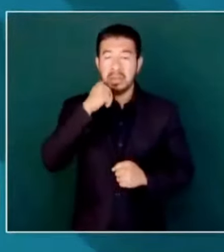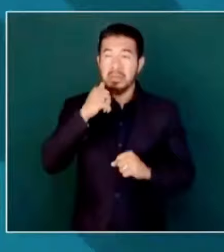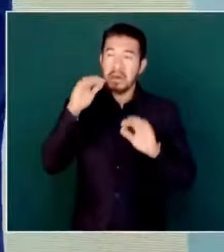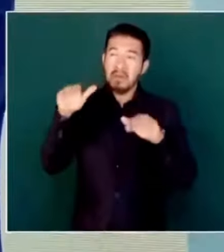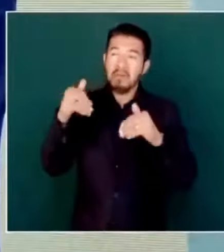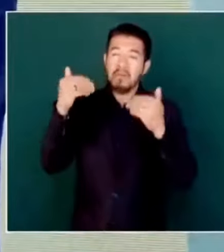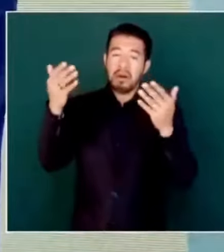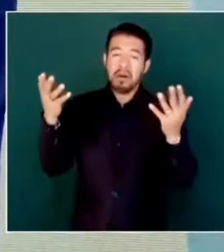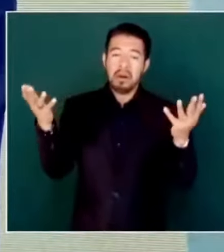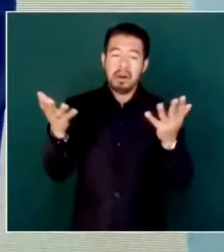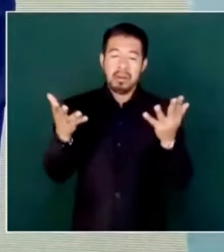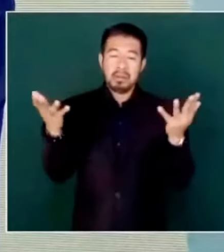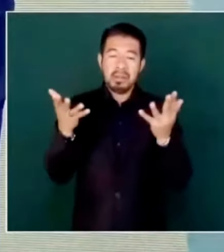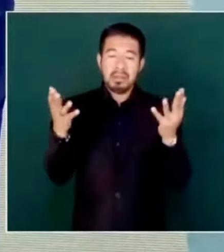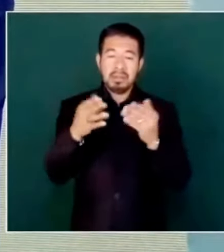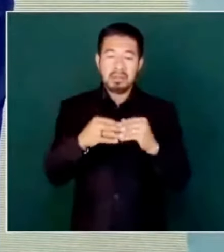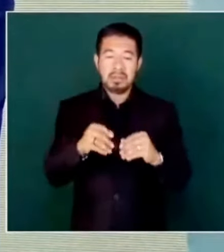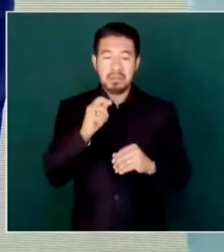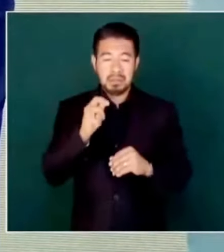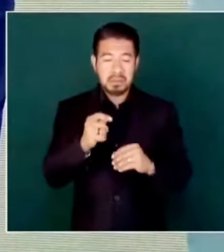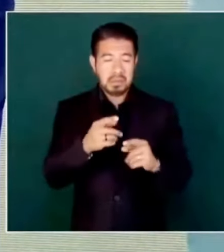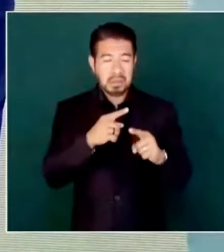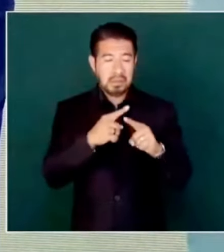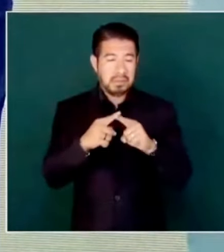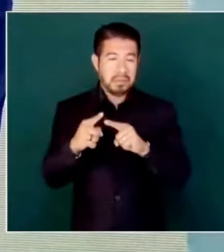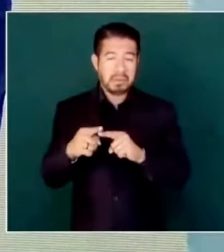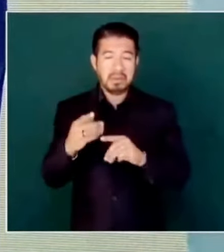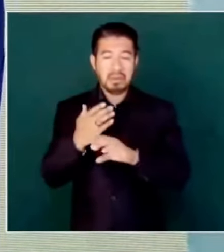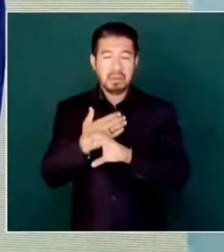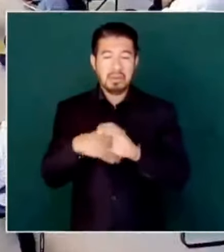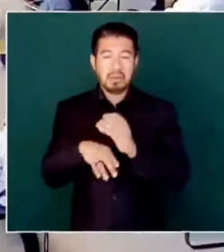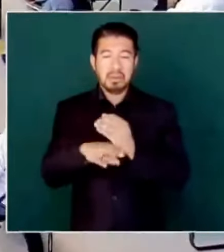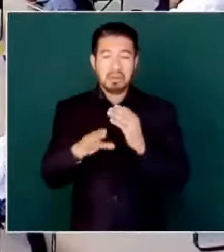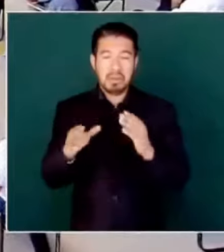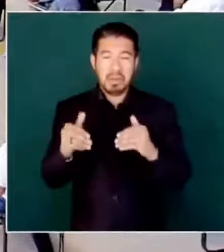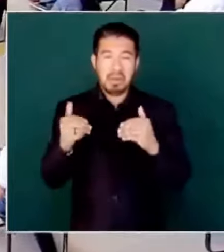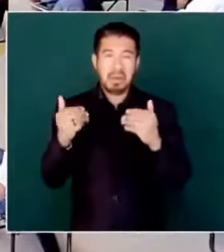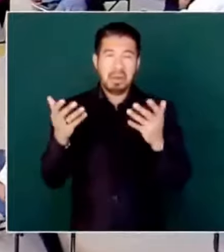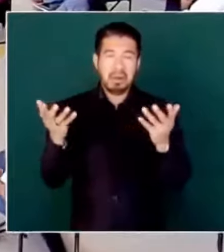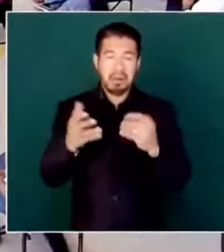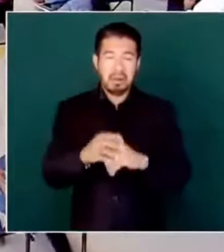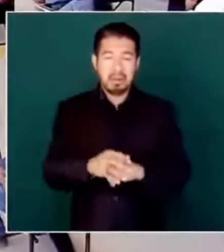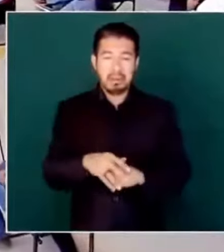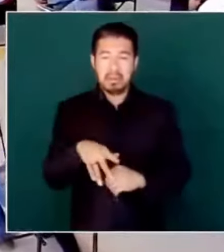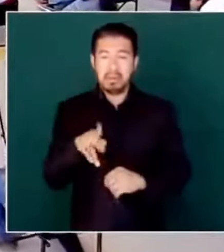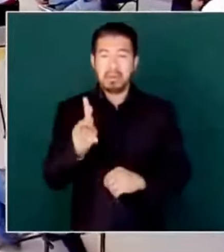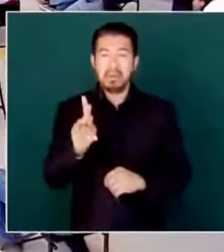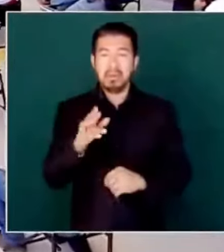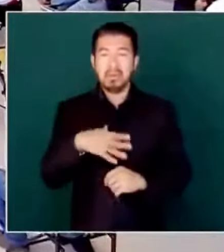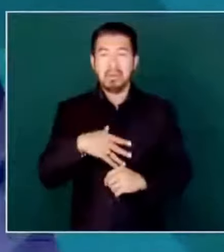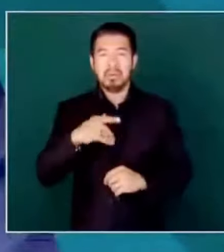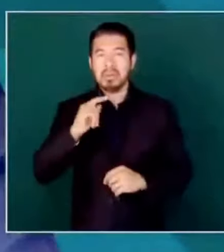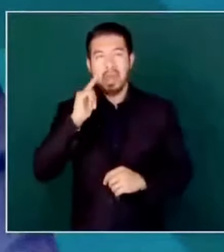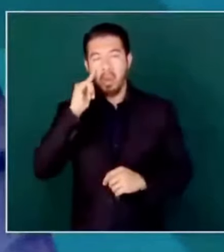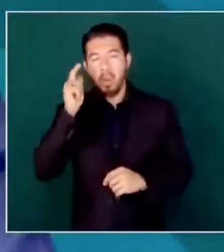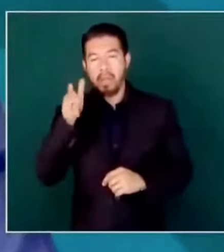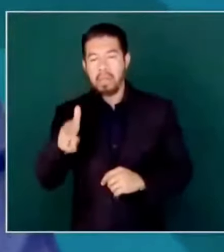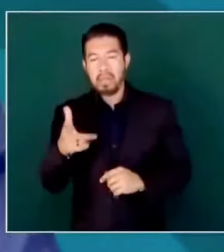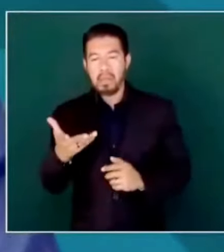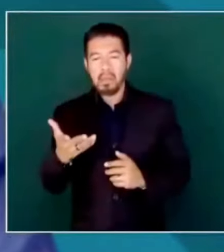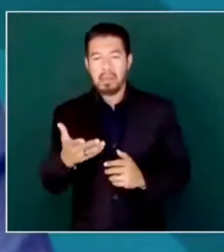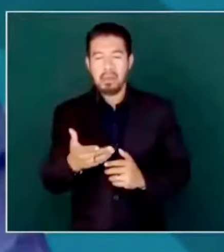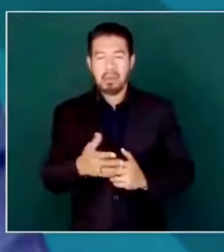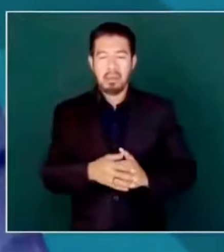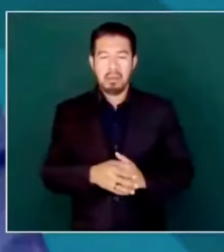no dándose cuenta o si se daban